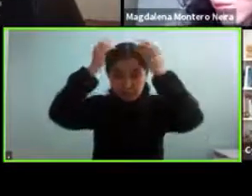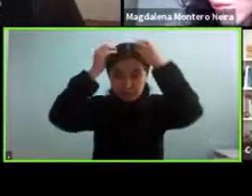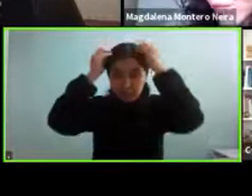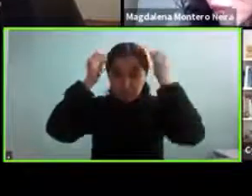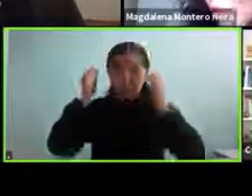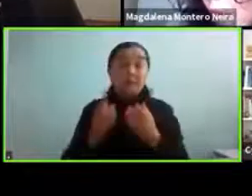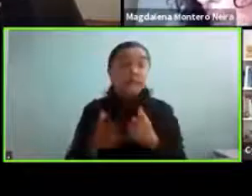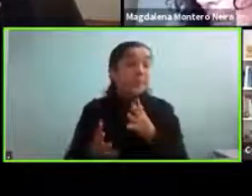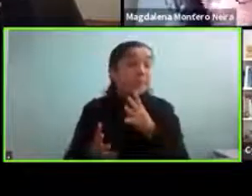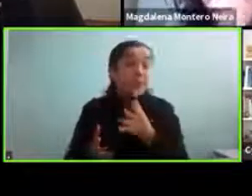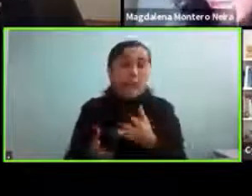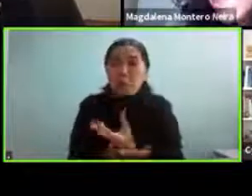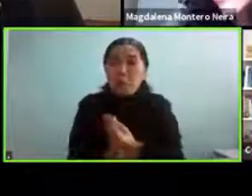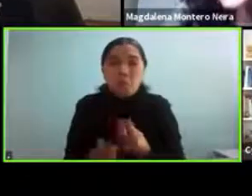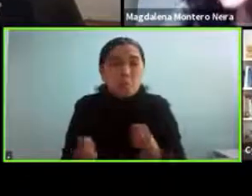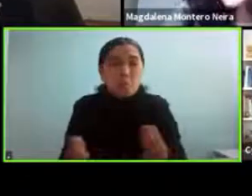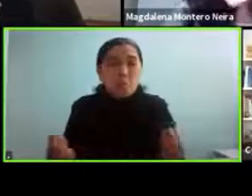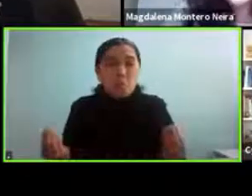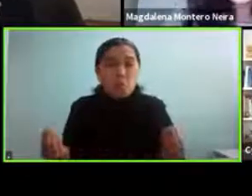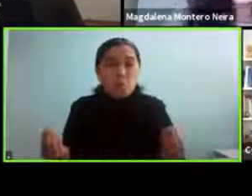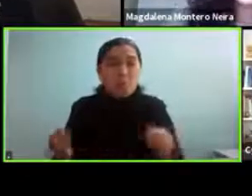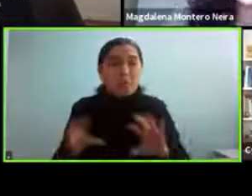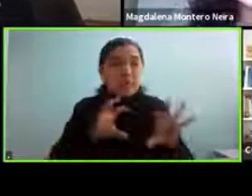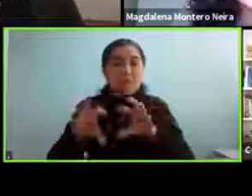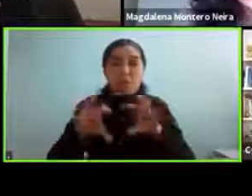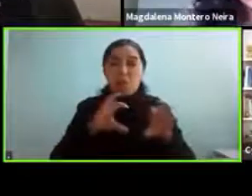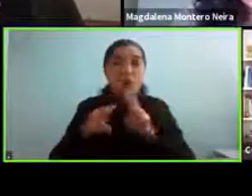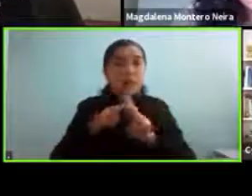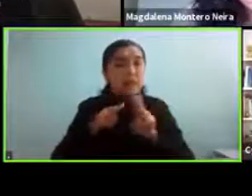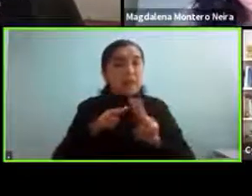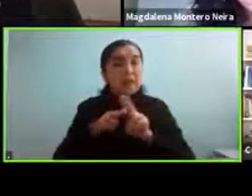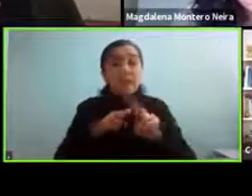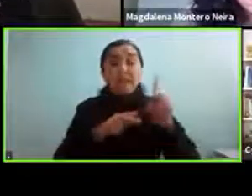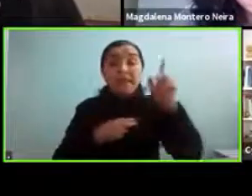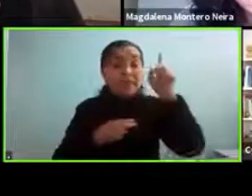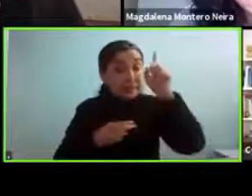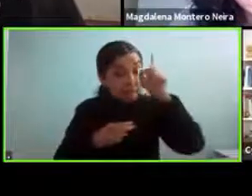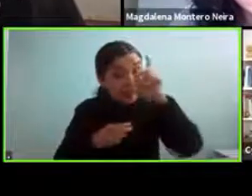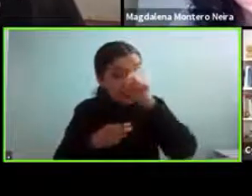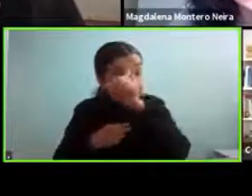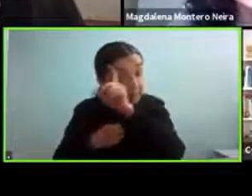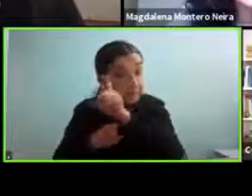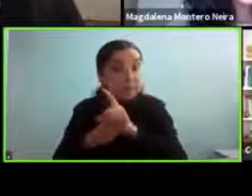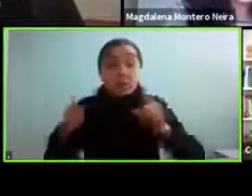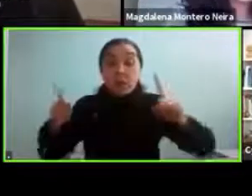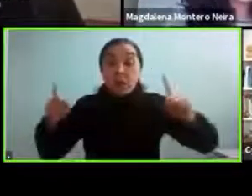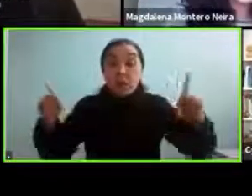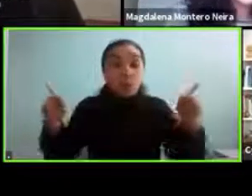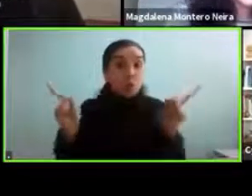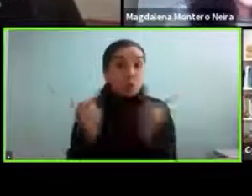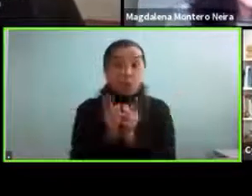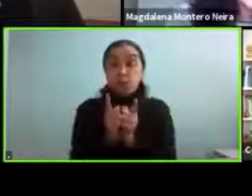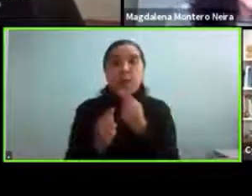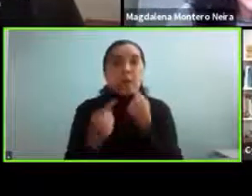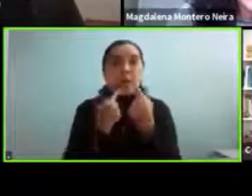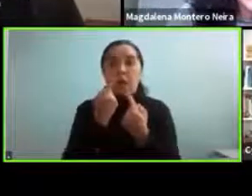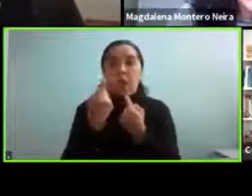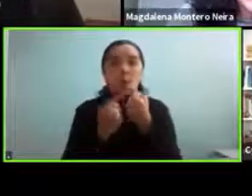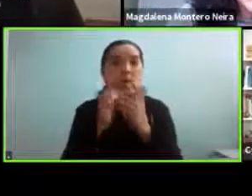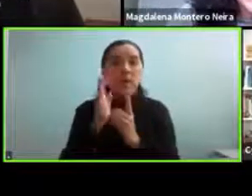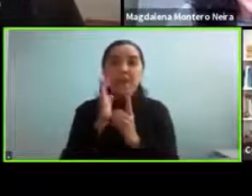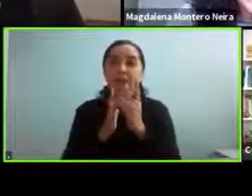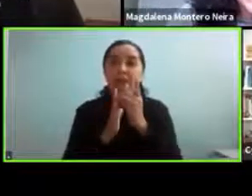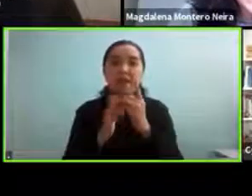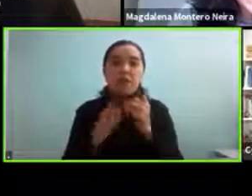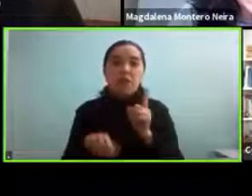hay muchísimo muchísimo que hacer la verdad es difícil poder sintetizar todas las posibles preguntas del desarrollo en solo un par